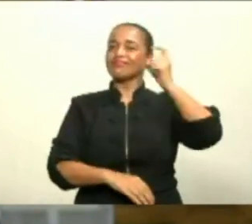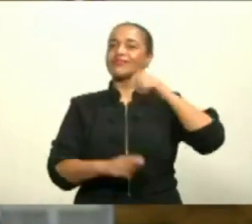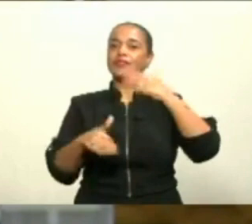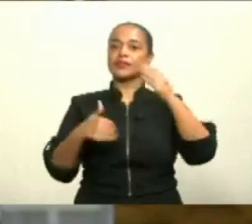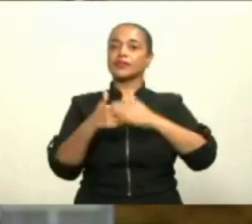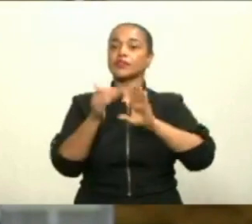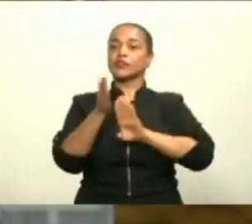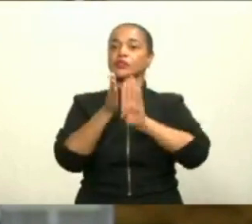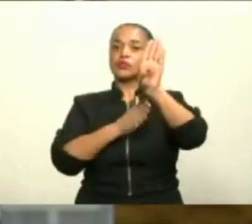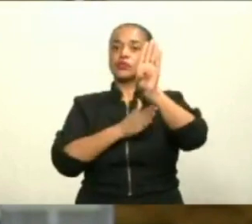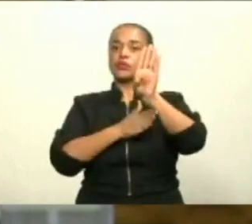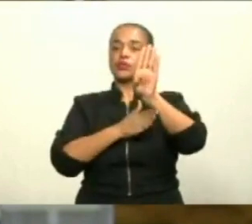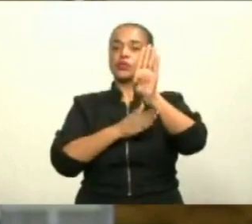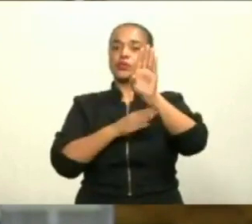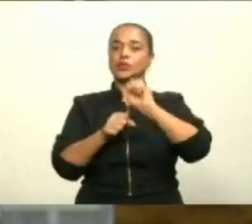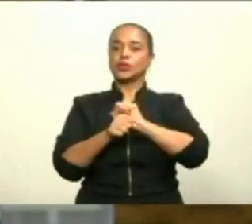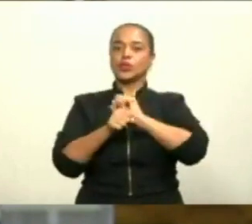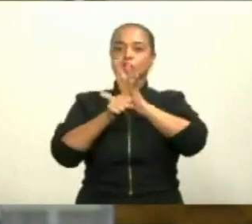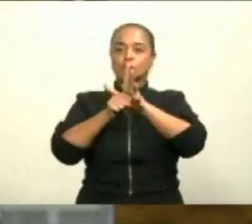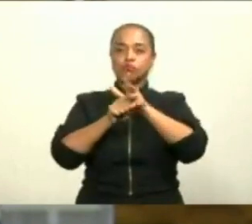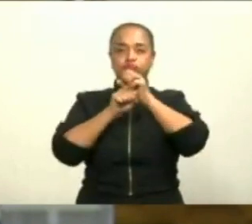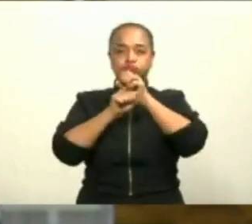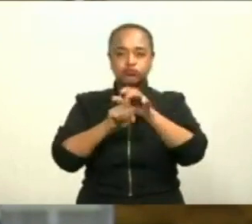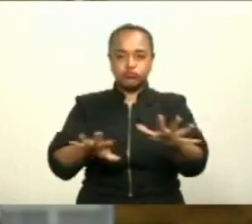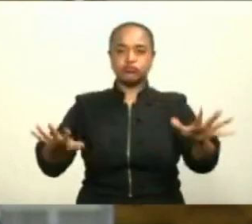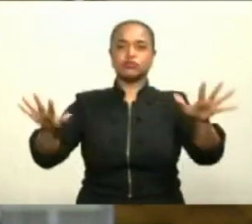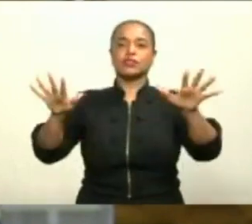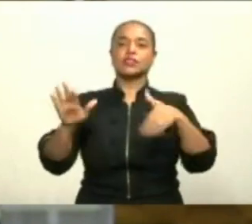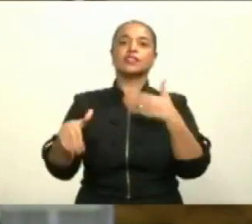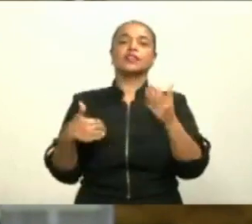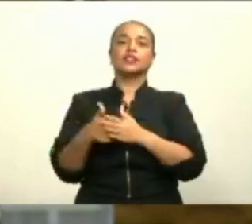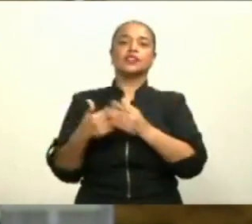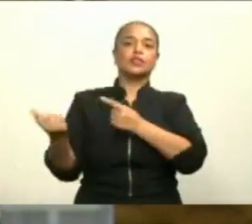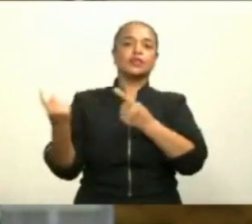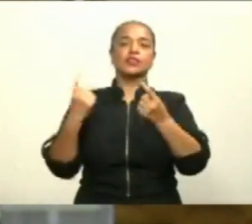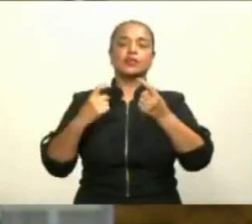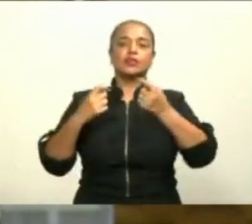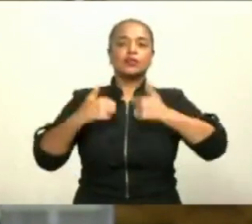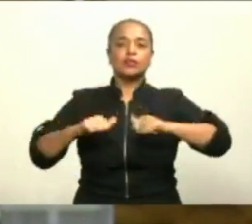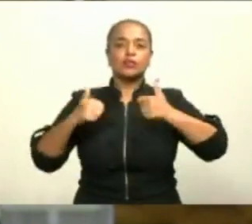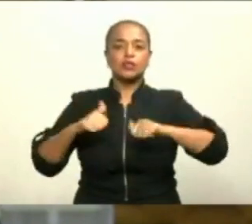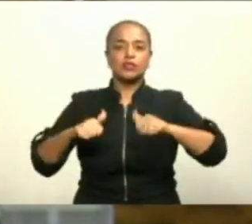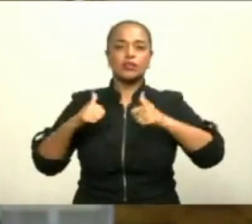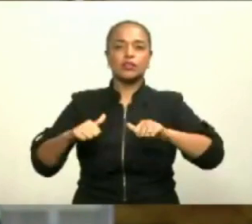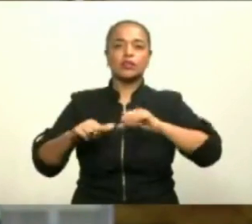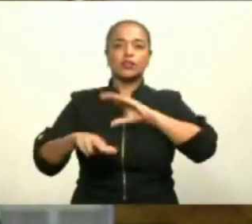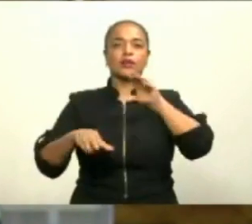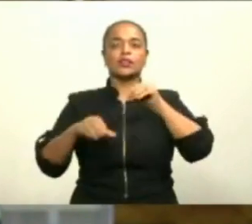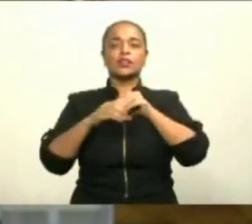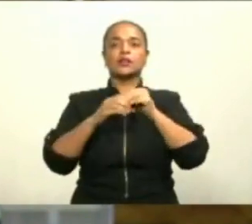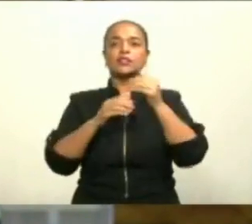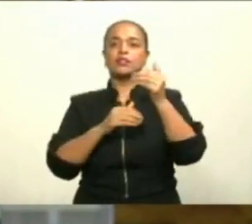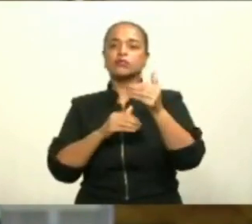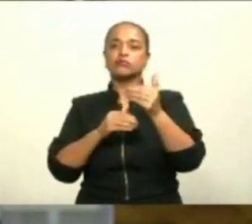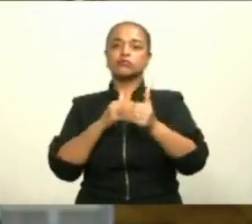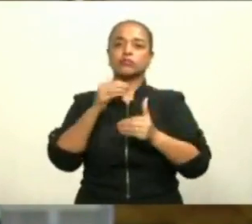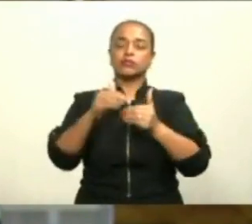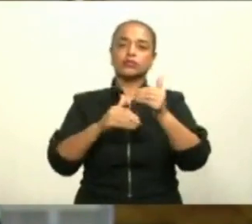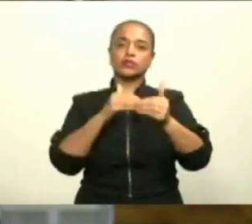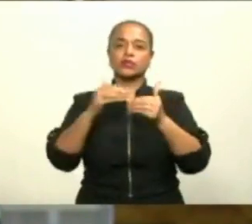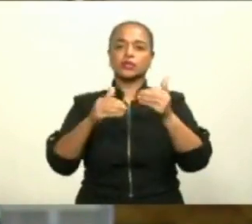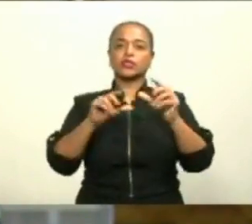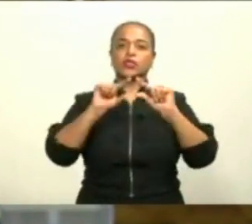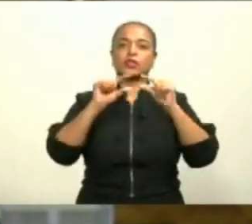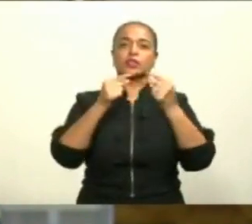crisis y es a donde hemos dirigido gran parte de nuestros esfuerzos que incluso han sido ponderados por la Organización